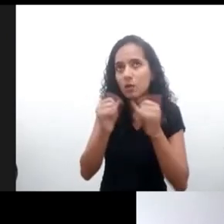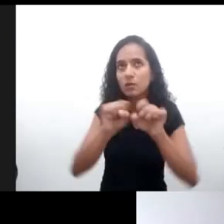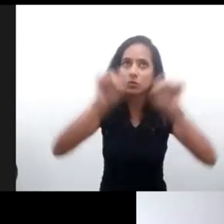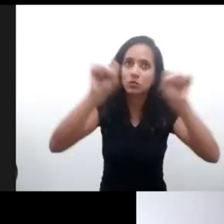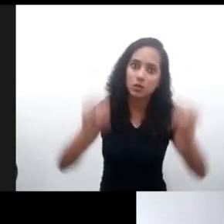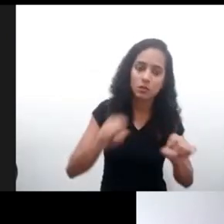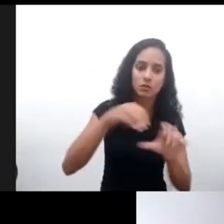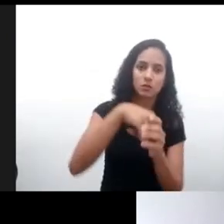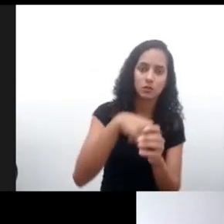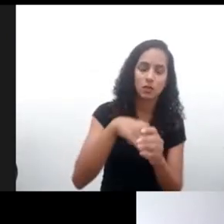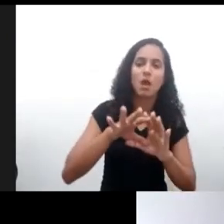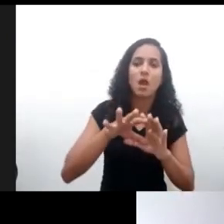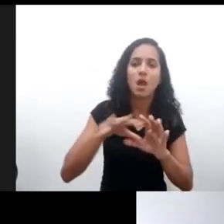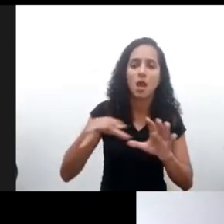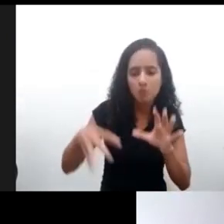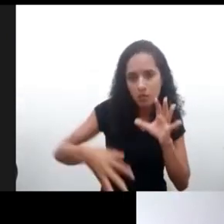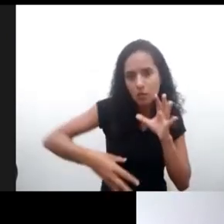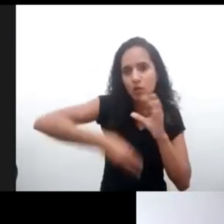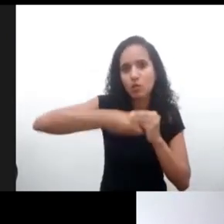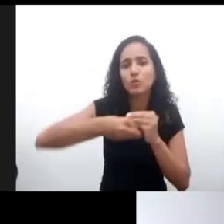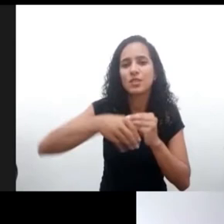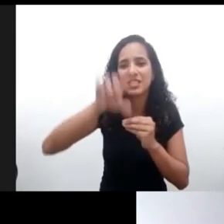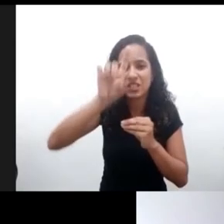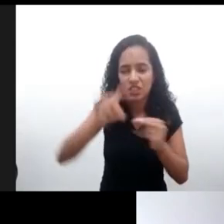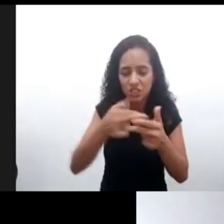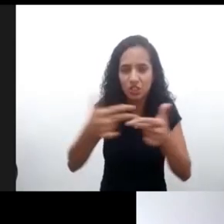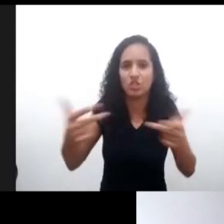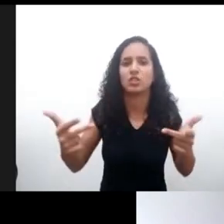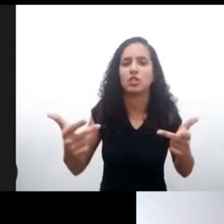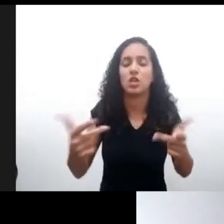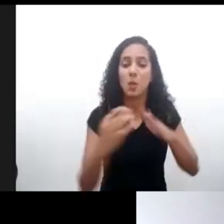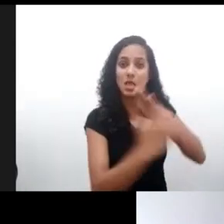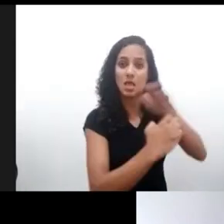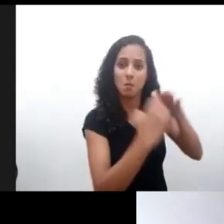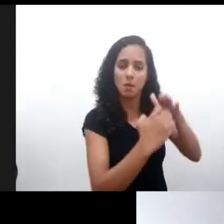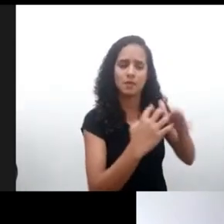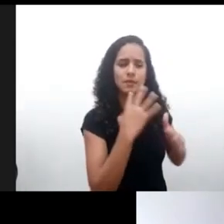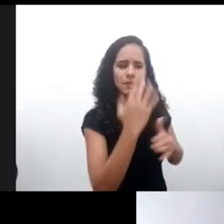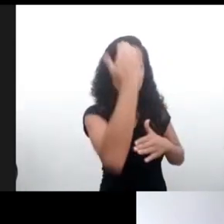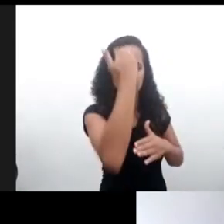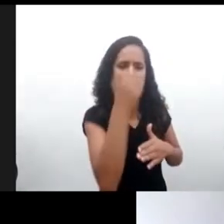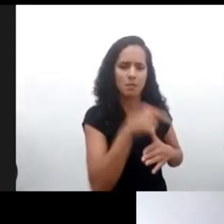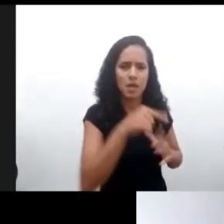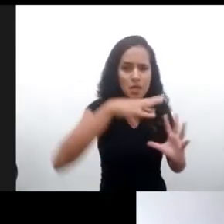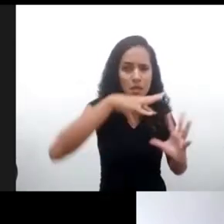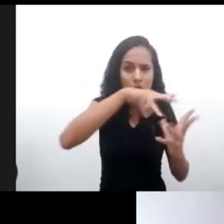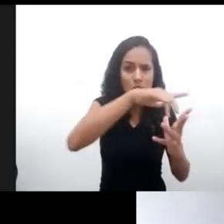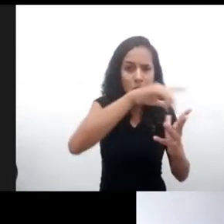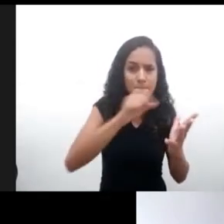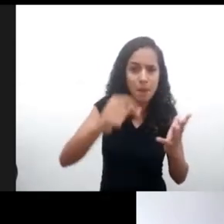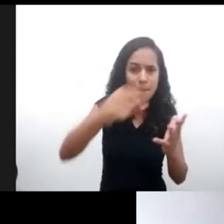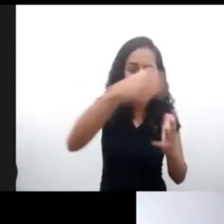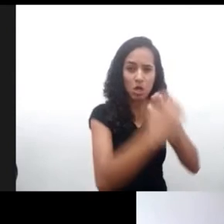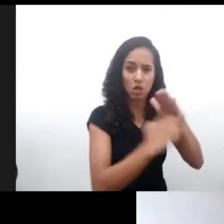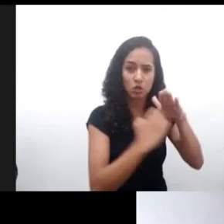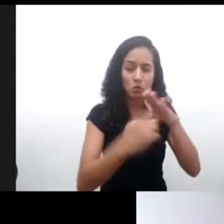Reconoce que las empresas poseen orígenes en su mayoría internacionales y prevén la utilización de la cooperación internacional para establecer buenas prácticas